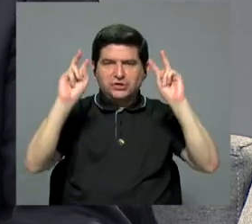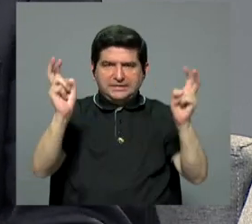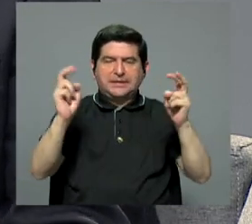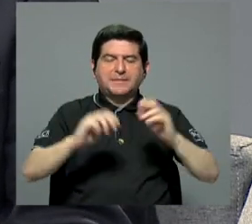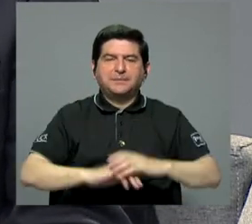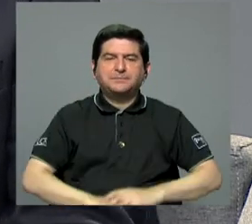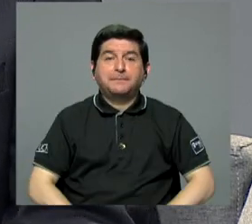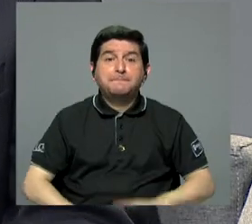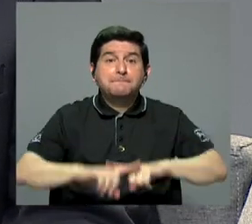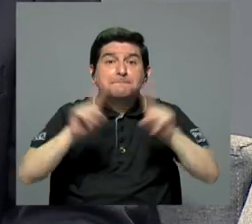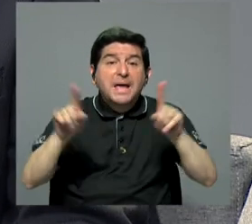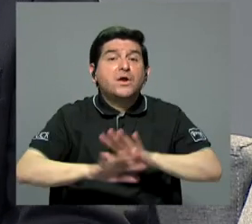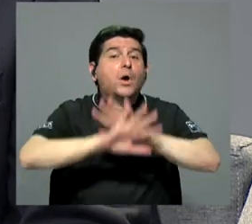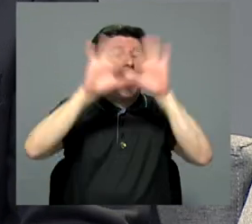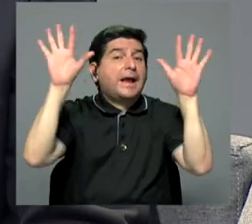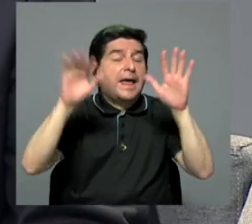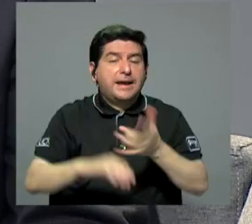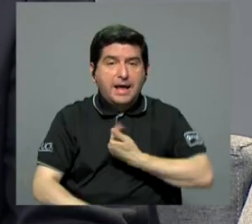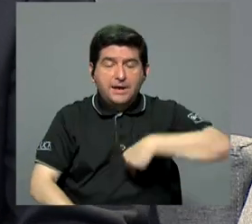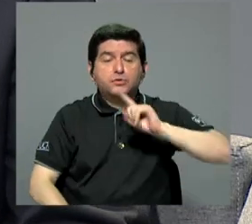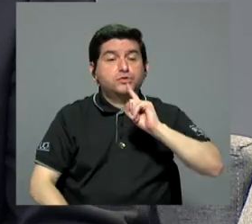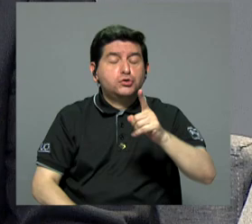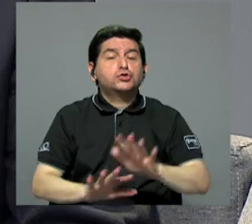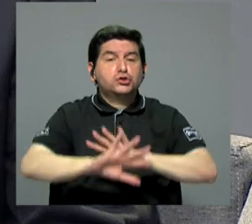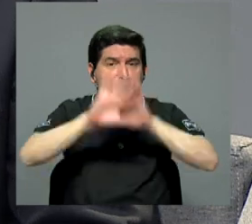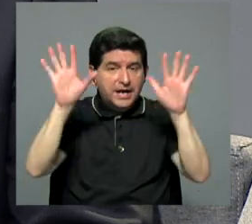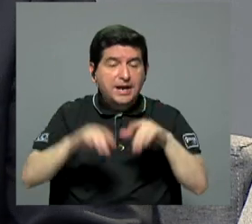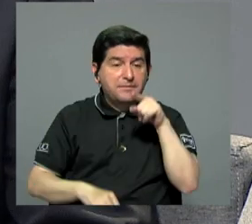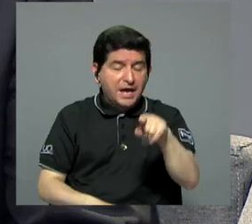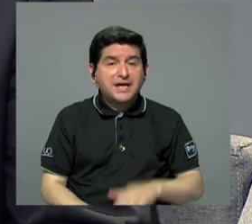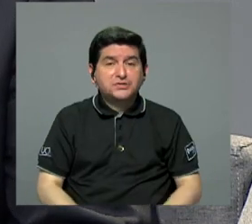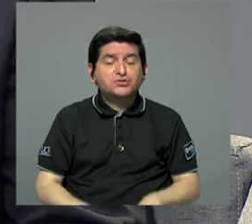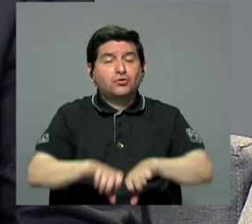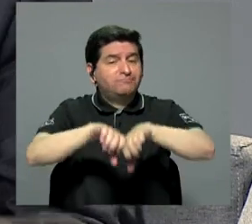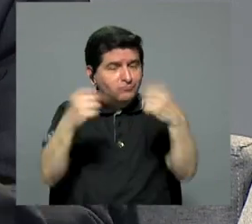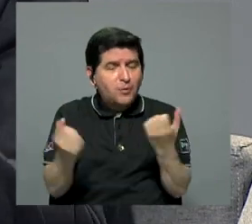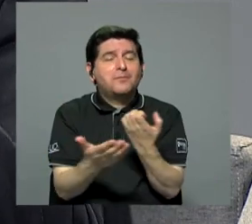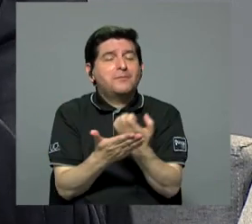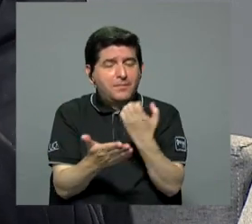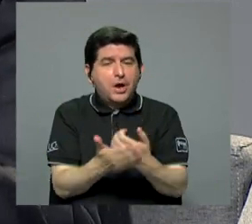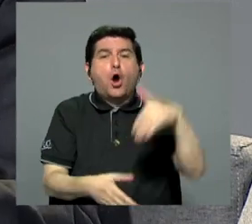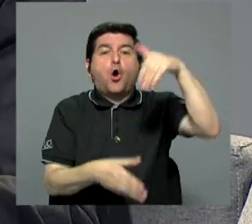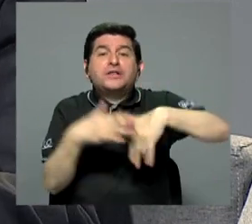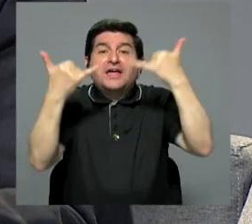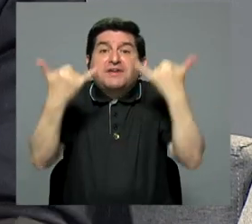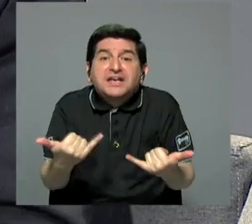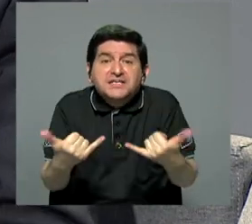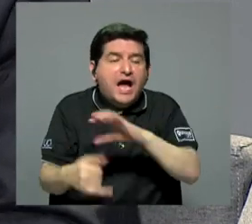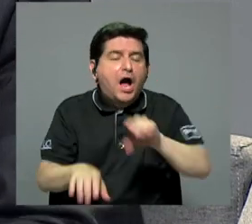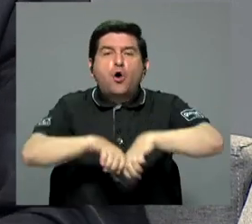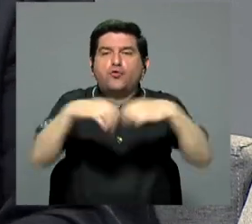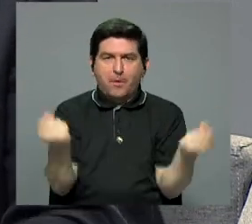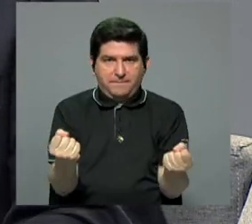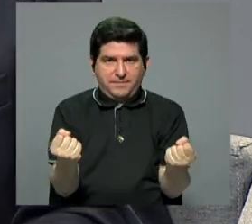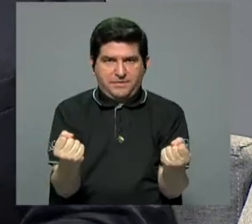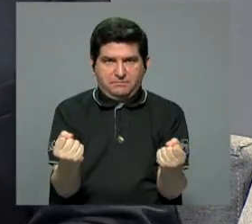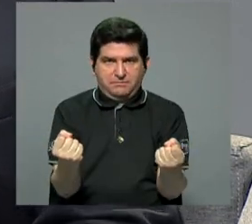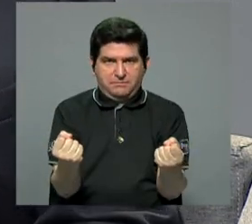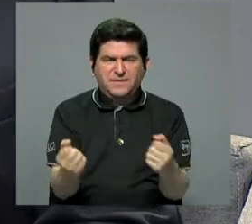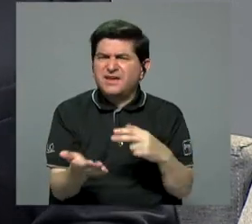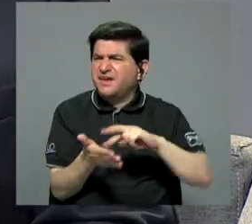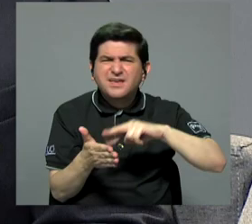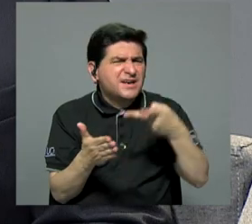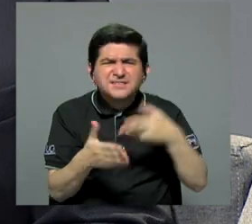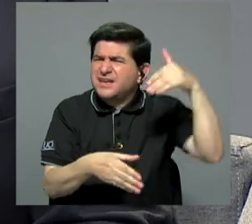temas. Pero le aclaro, nosotros hemos dicho claramente, esto va a quebrar, o lo intervenimos ya, o va a quebrar. ¿Y qué